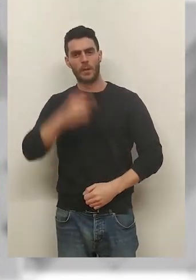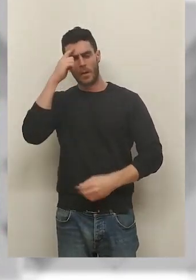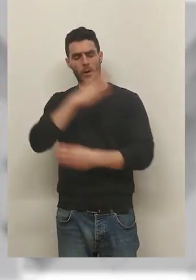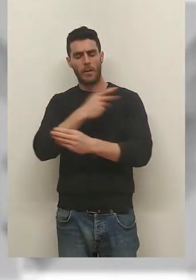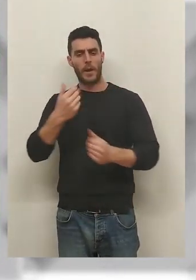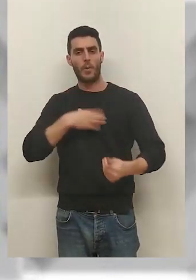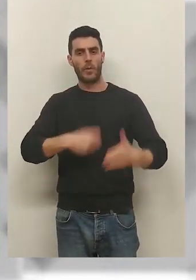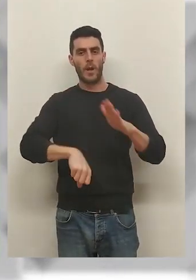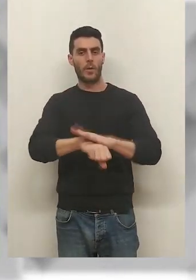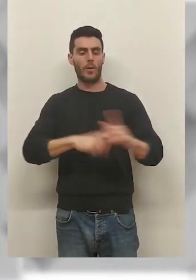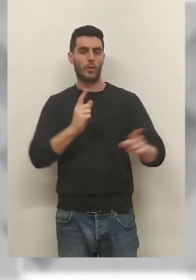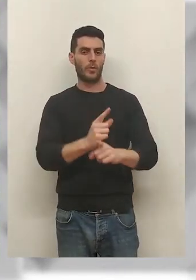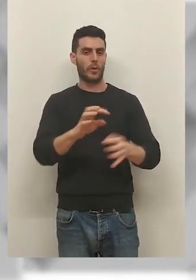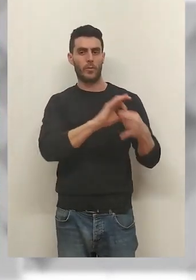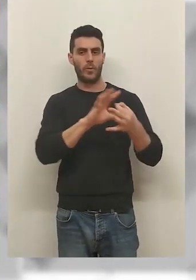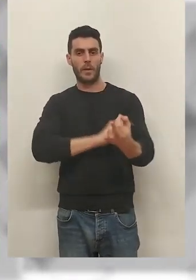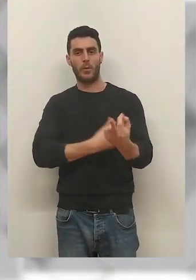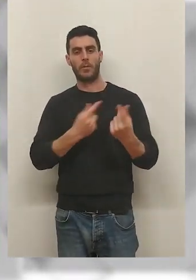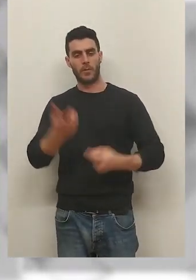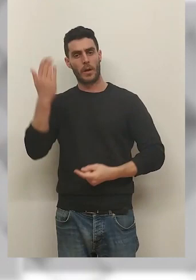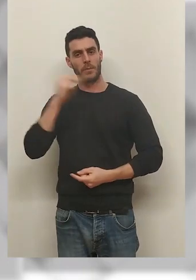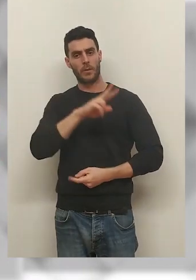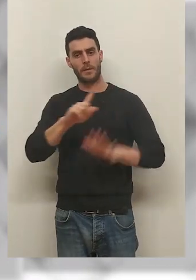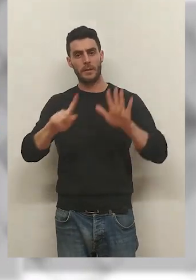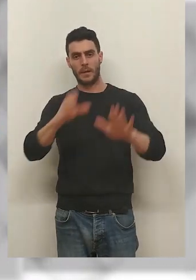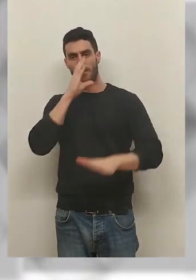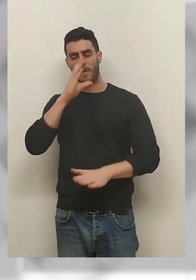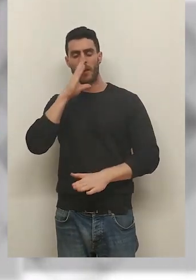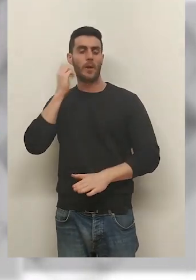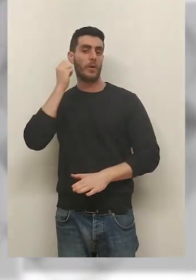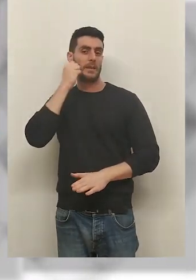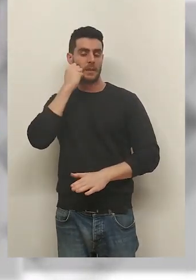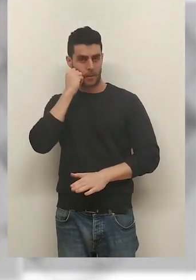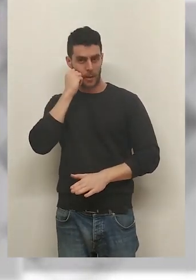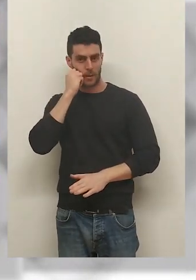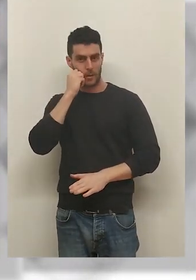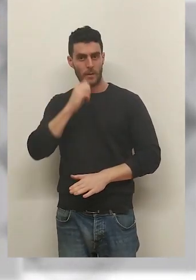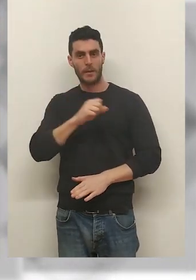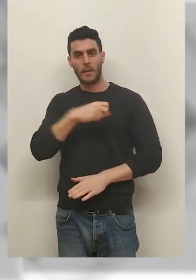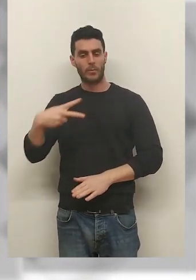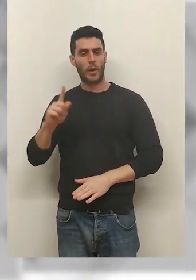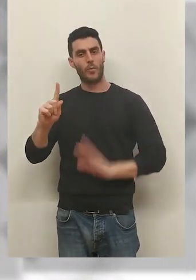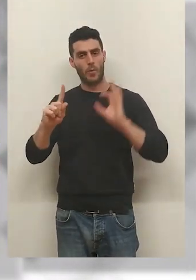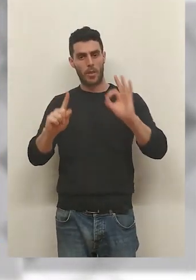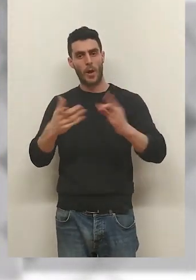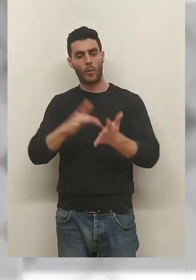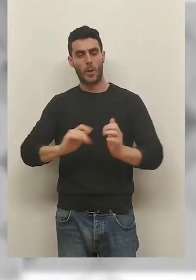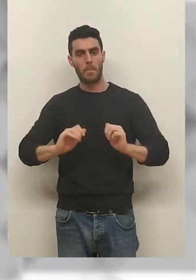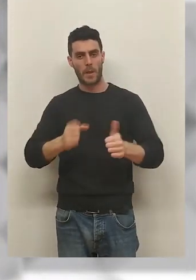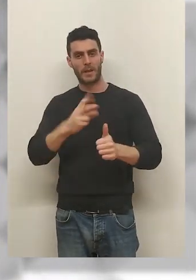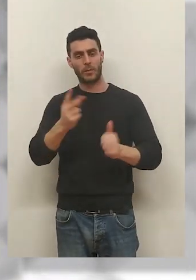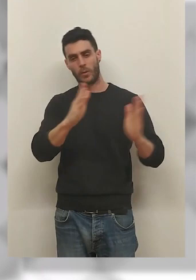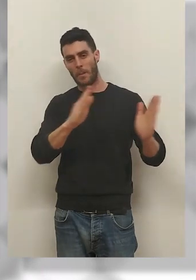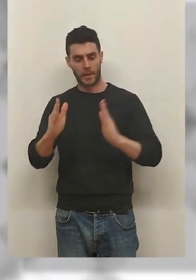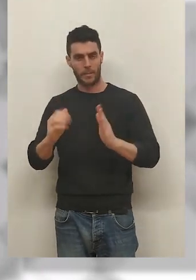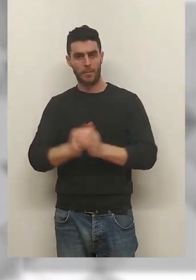Inolvidable este gol que encajó la Unión Deportiva Logroñés el pasado 26 de febrero en Sabadell. Un tanto de Cristian Herrera que supuso el 1-0 nada más arrancar la